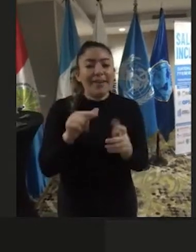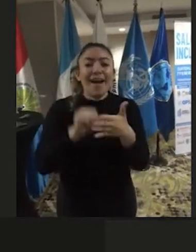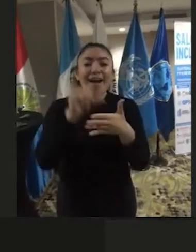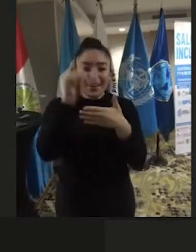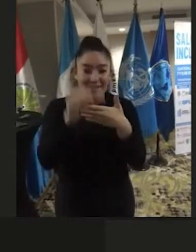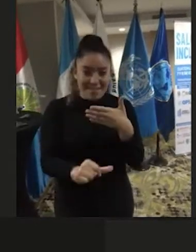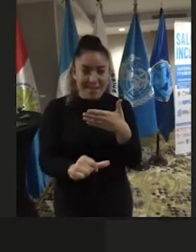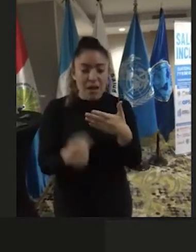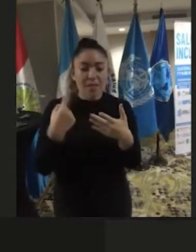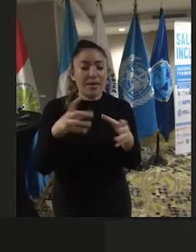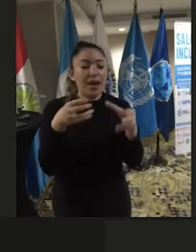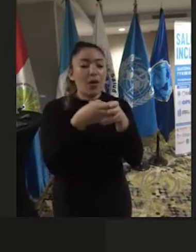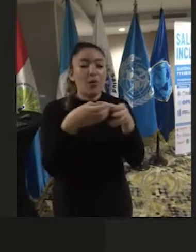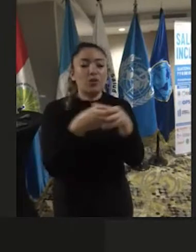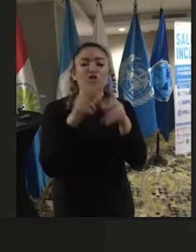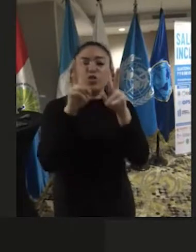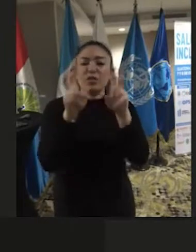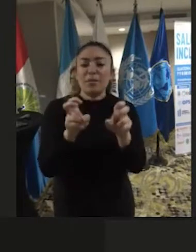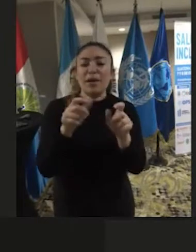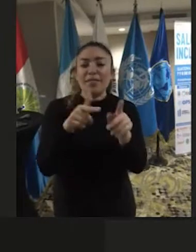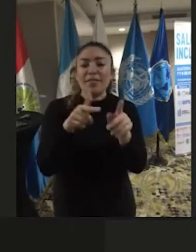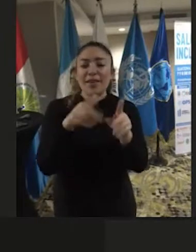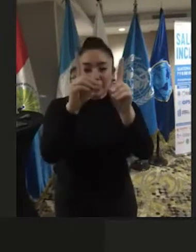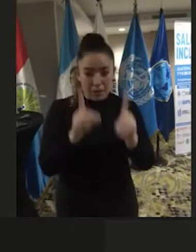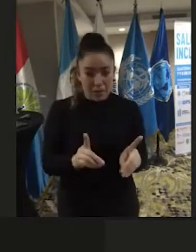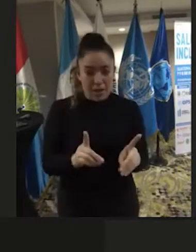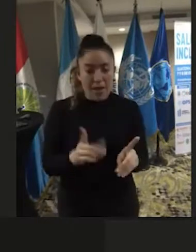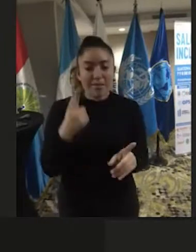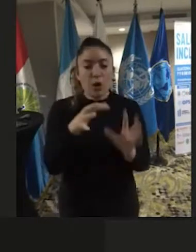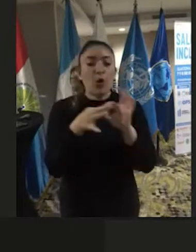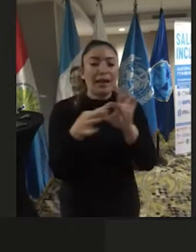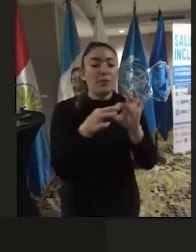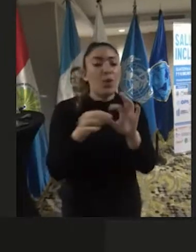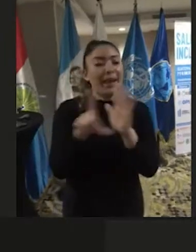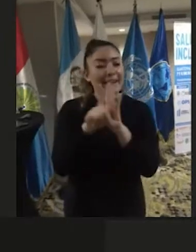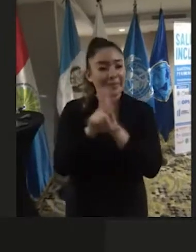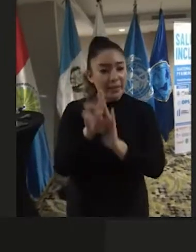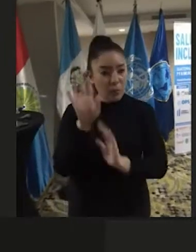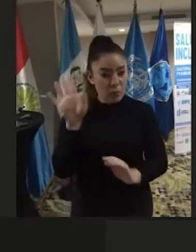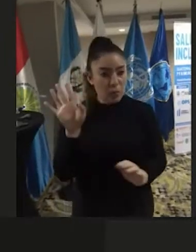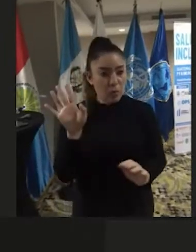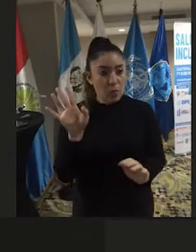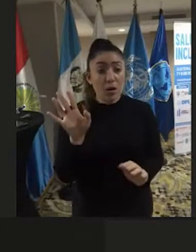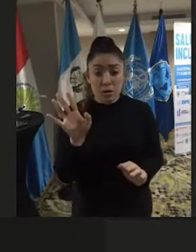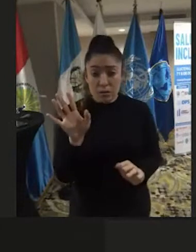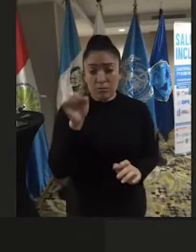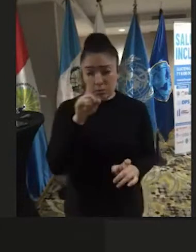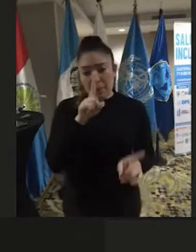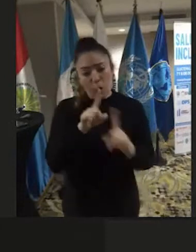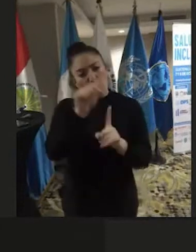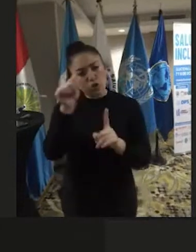de la Comisión sobre Asuntos de Discapacidad del organismo legislativo. Y uno de los temas